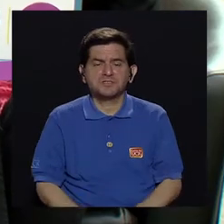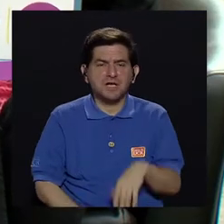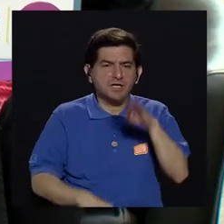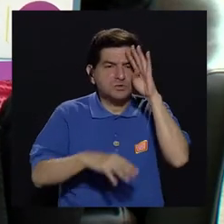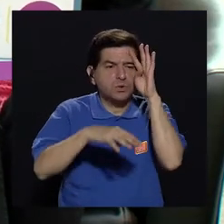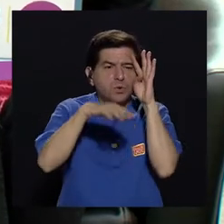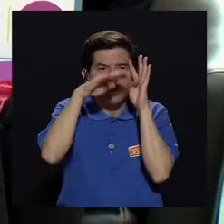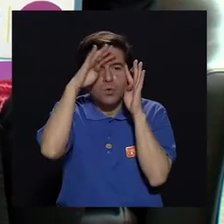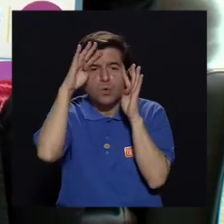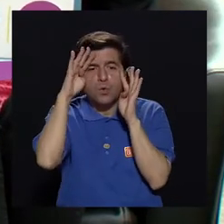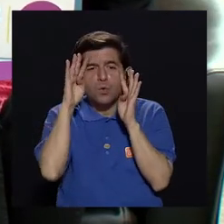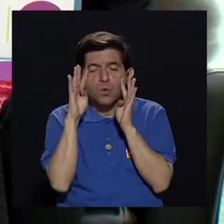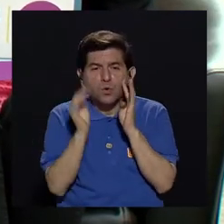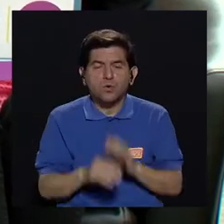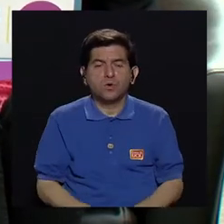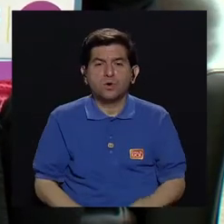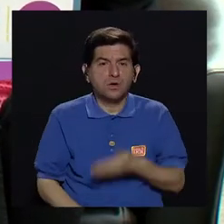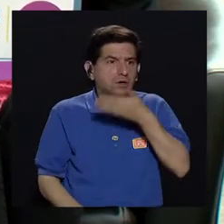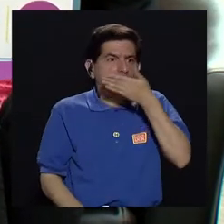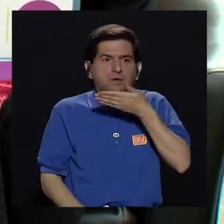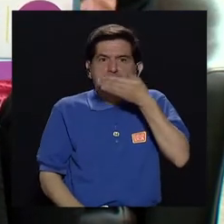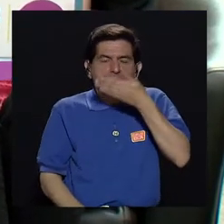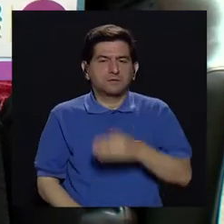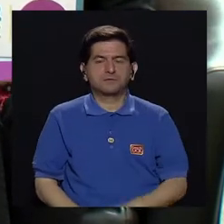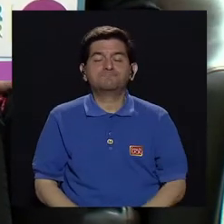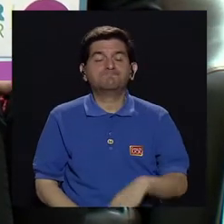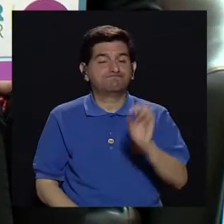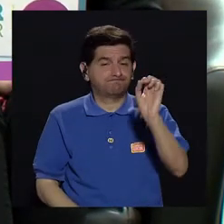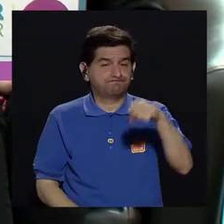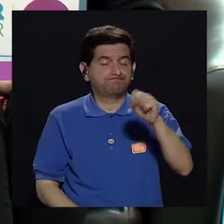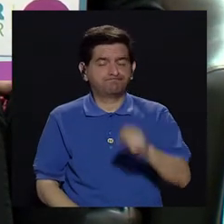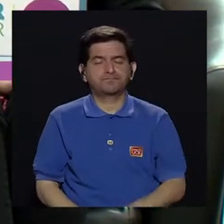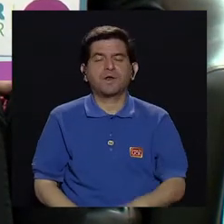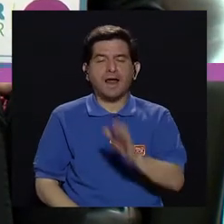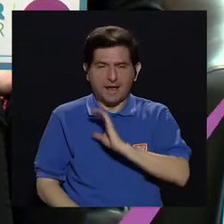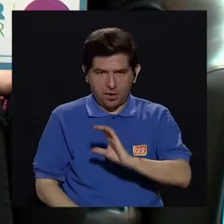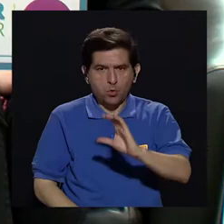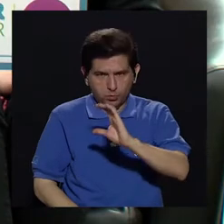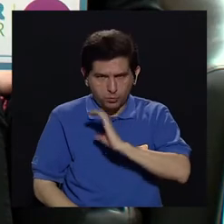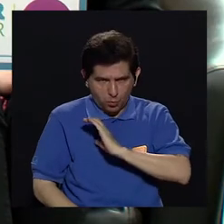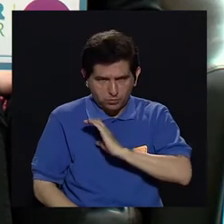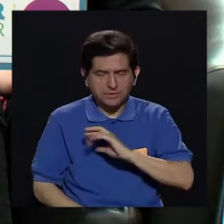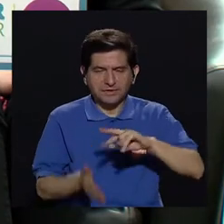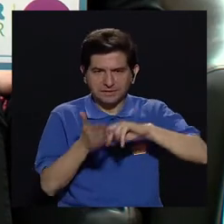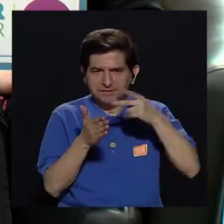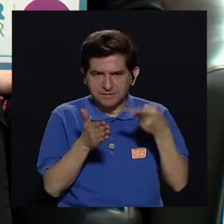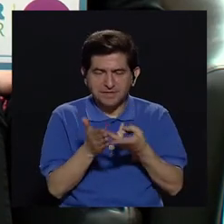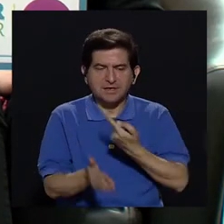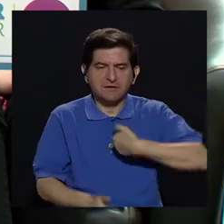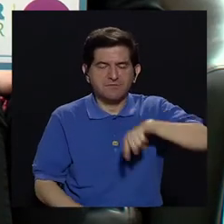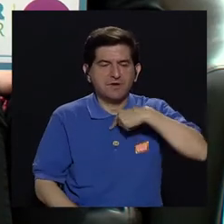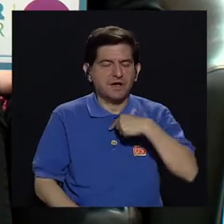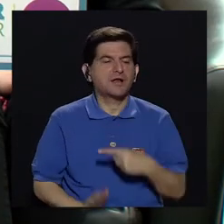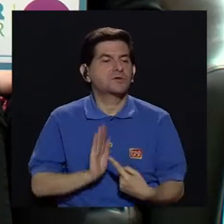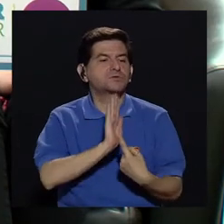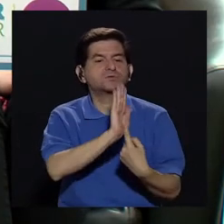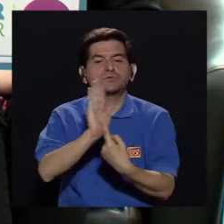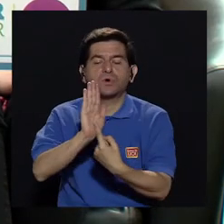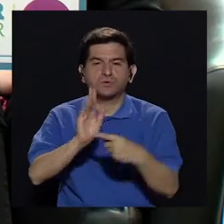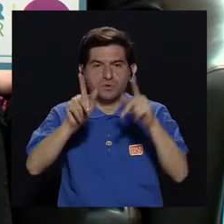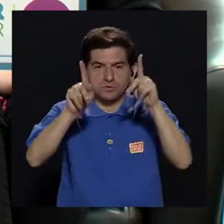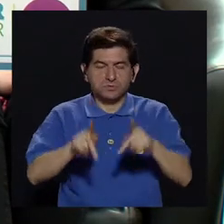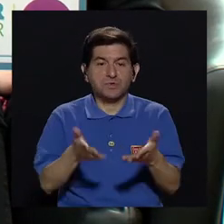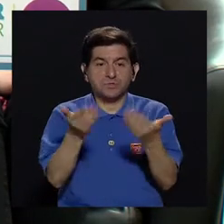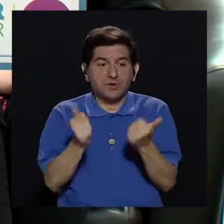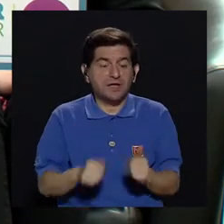repente sudoración, falta de aire. Exactamente. A nivel conductual, me refiero a las conductas que nosotros emitimos,